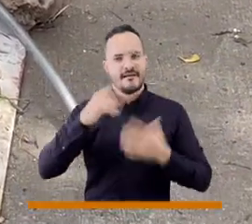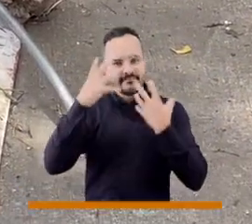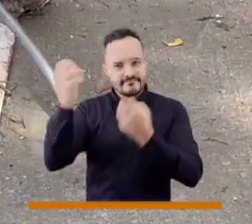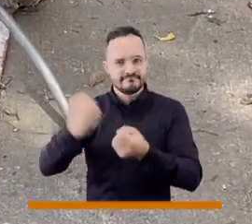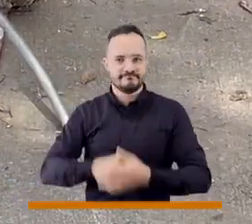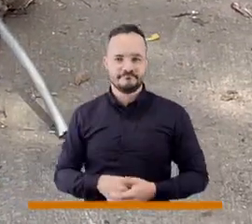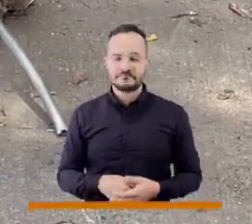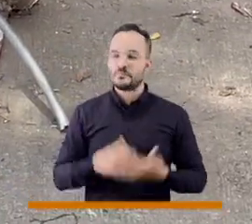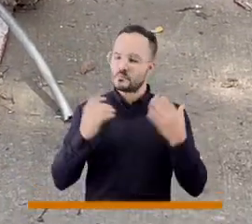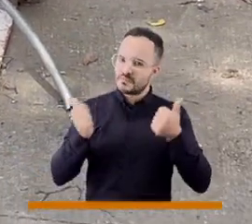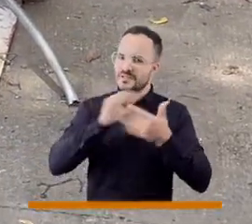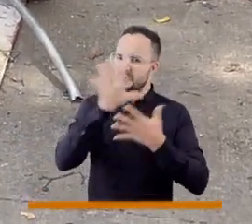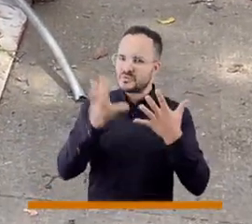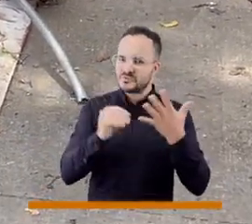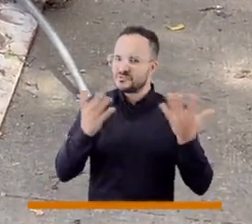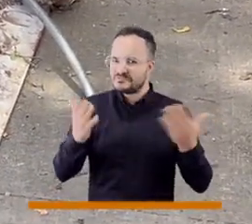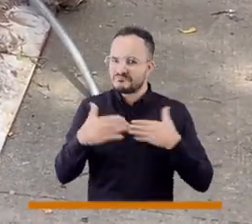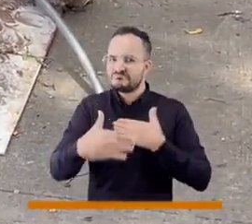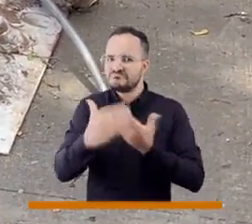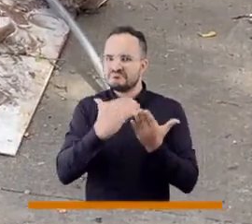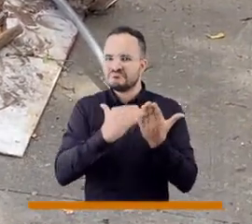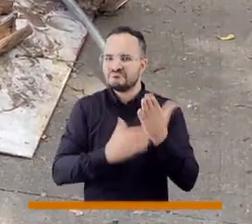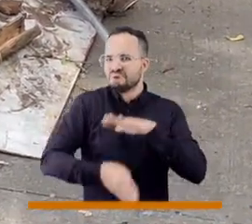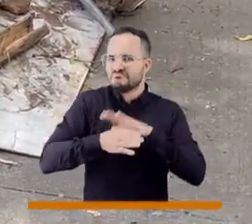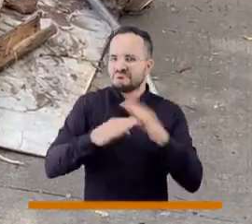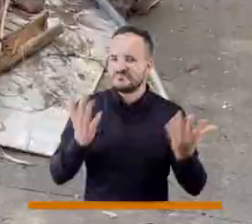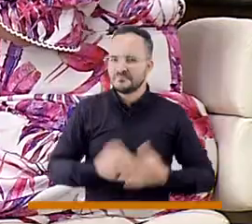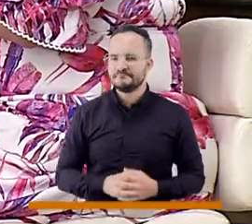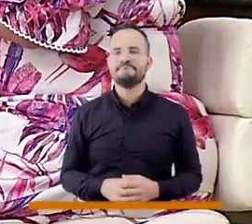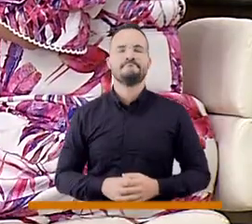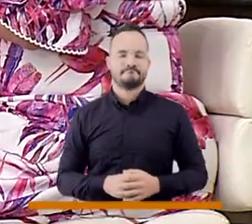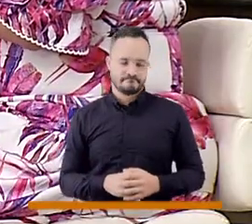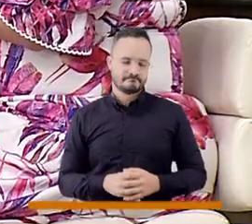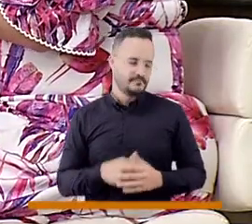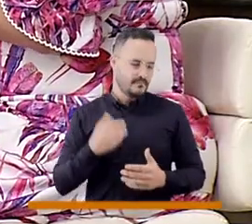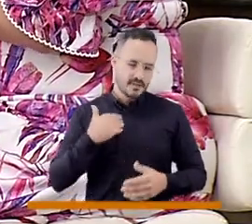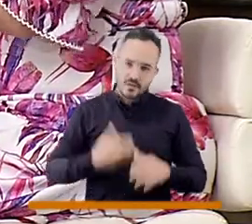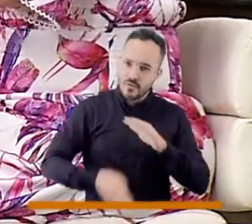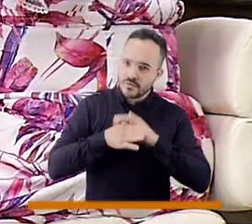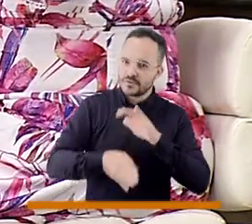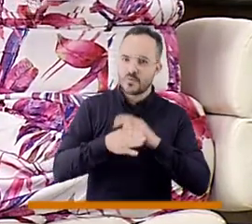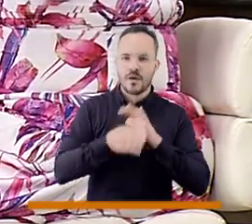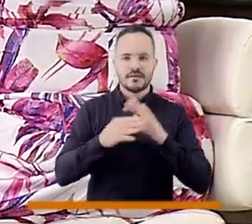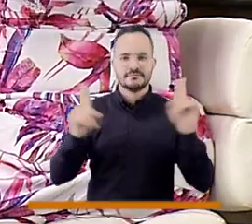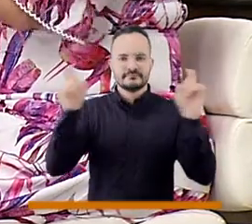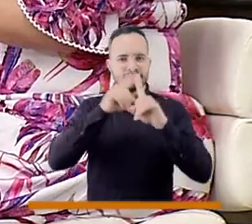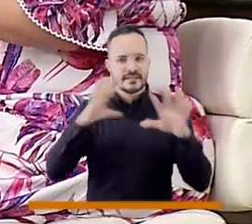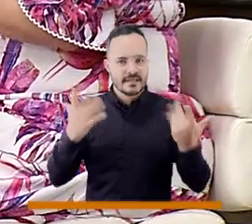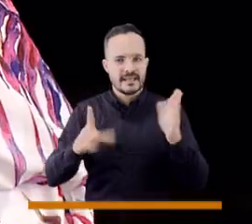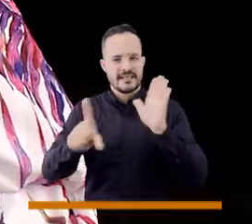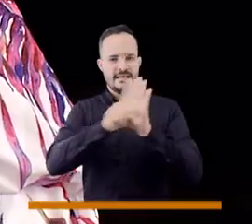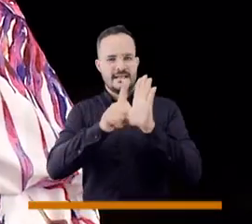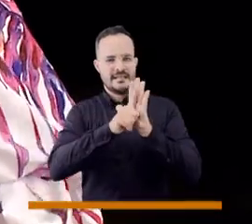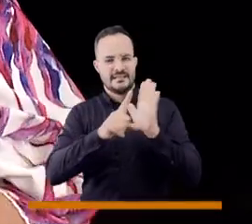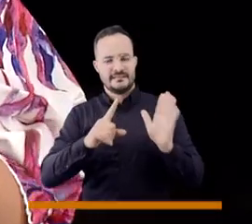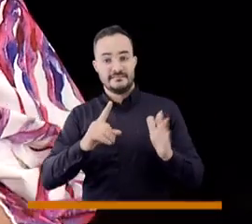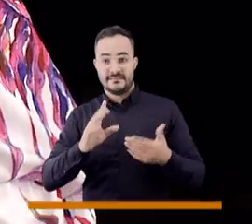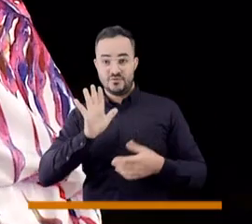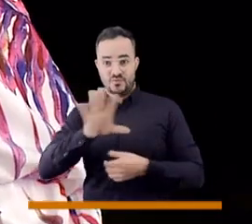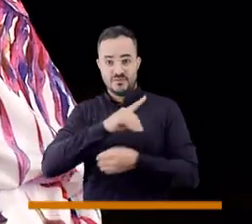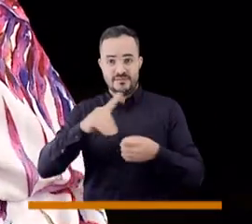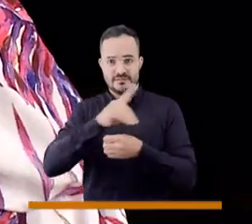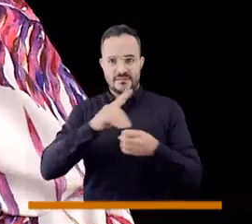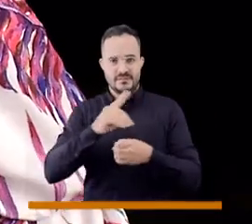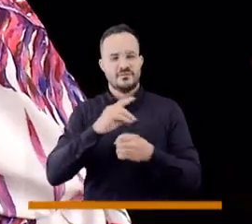Concejal, conclusiones, ¿qué viene además en su agenda? Seguimos con todo el tema de bajar la ley de distrito